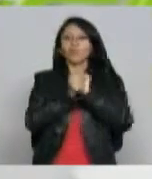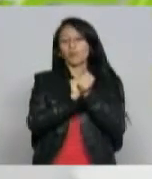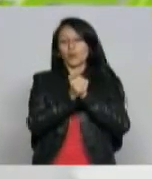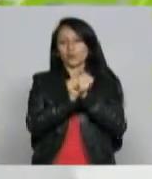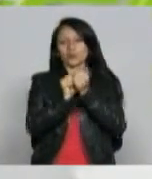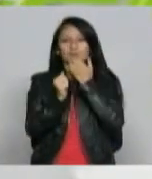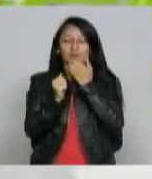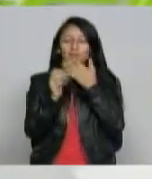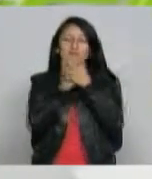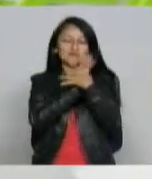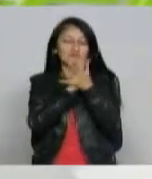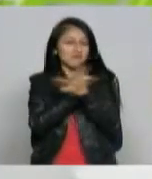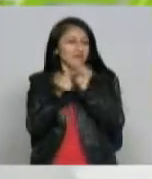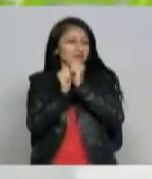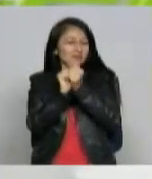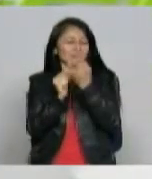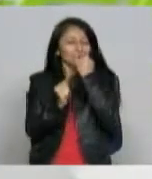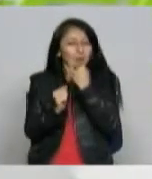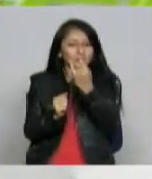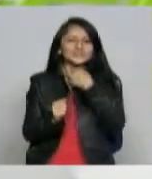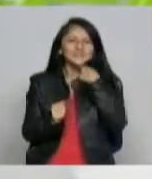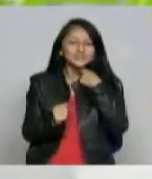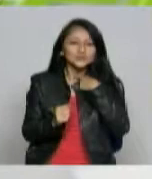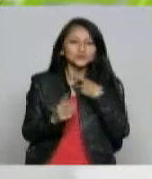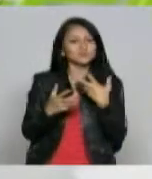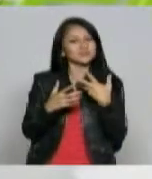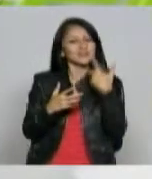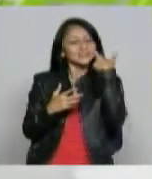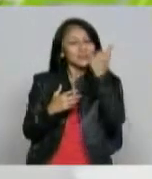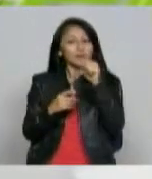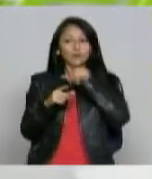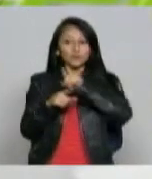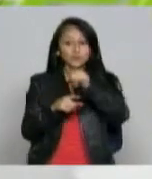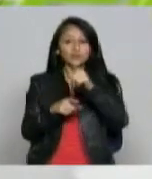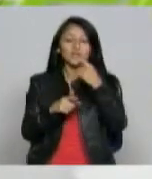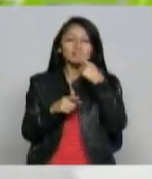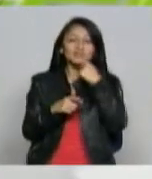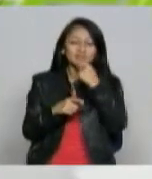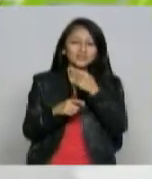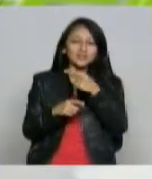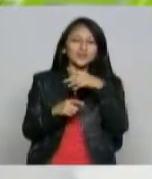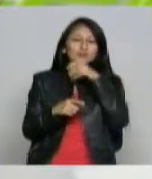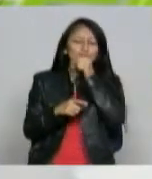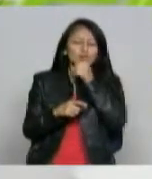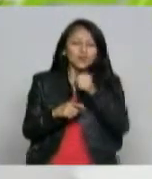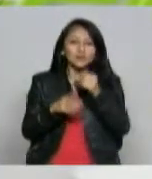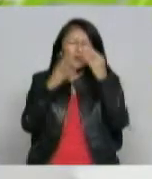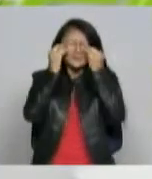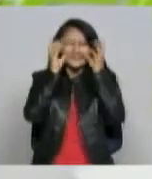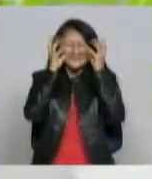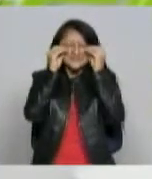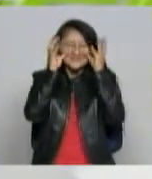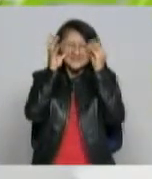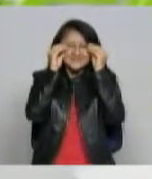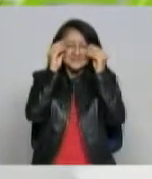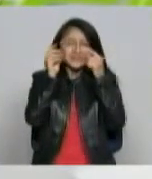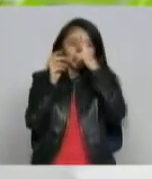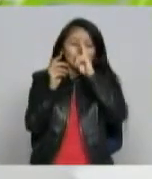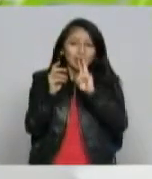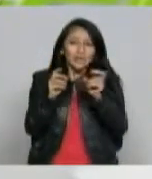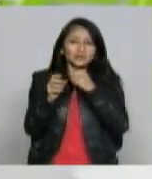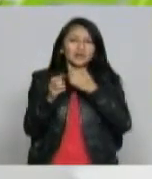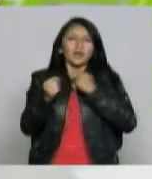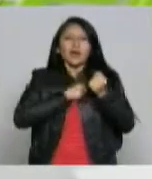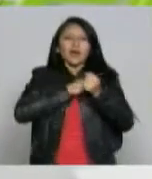incluir un programa que sea atractivo pero ustedes tienen un programa con un viejito que parpadea mucho y que parece que le va a dar